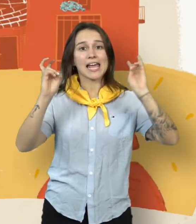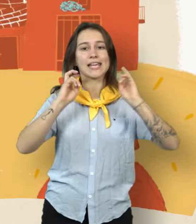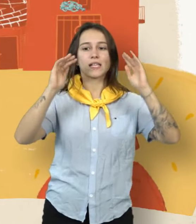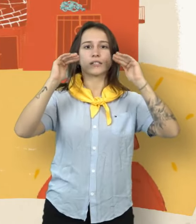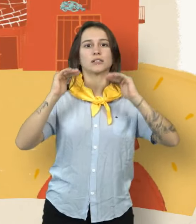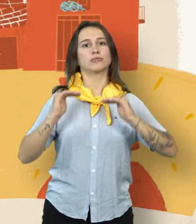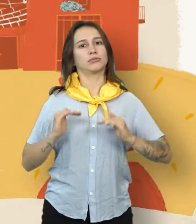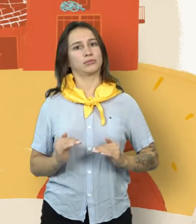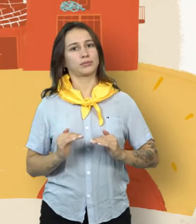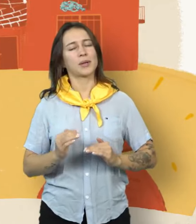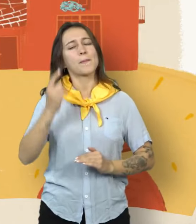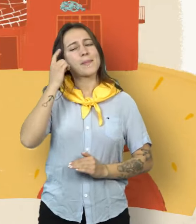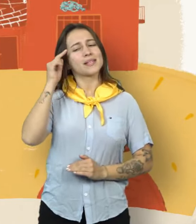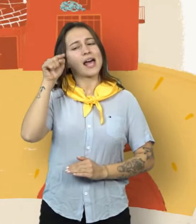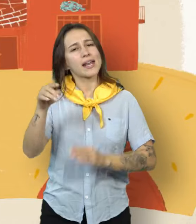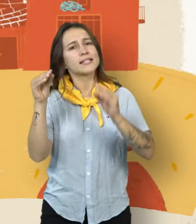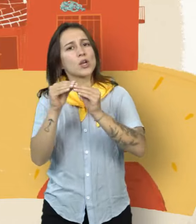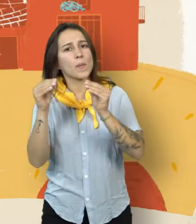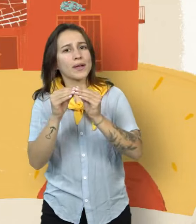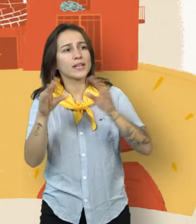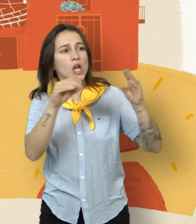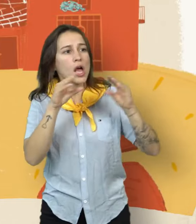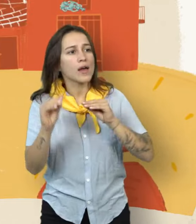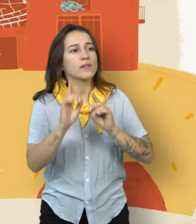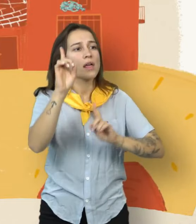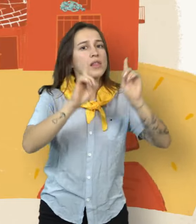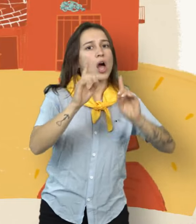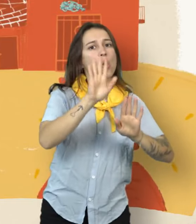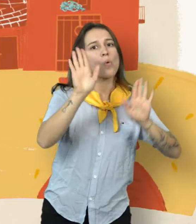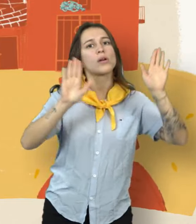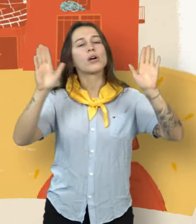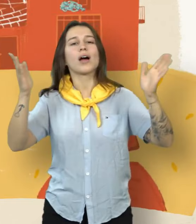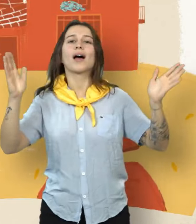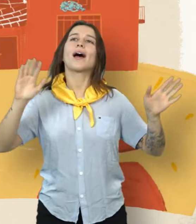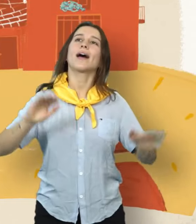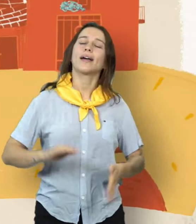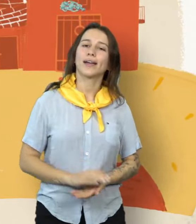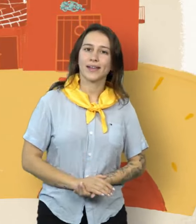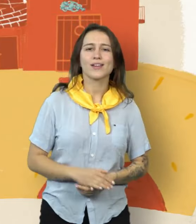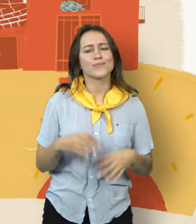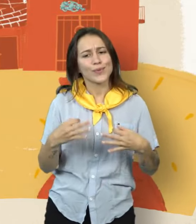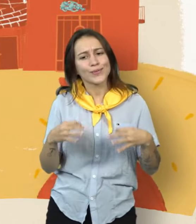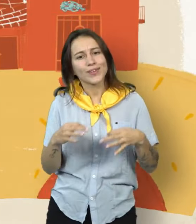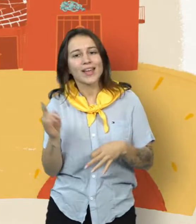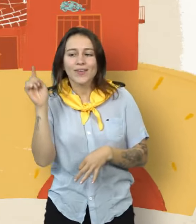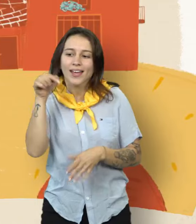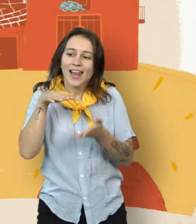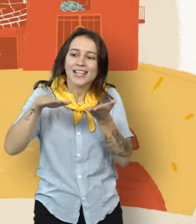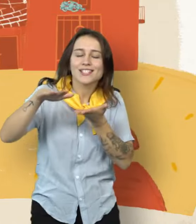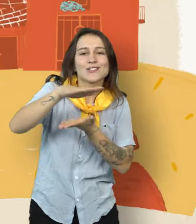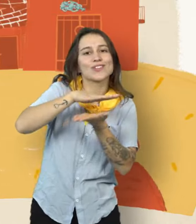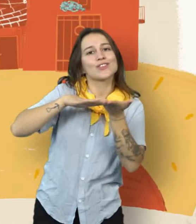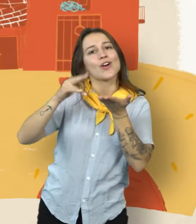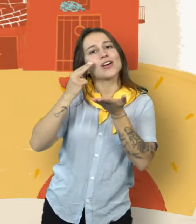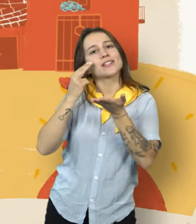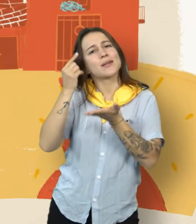estrés. Pensar en el compañero y hablar de a uno a la vez. Que vengan